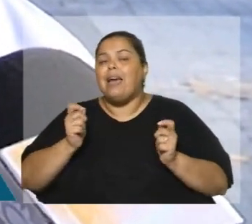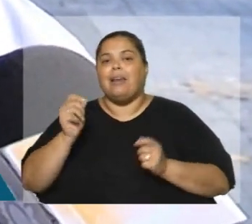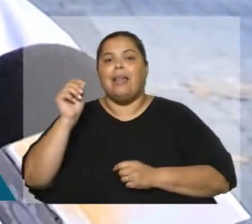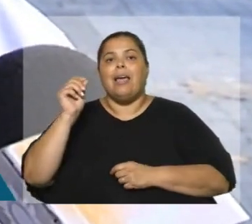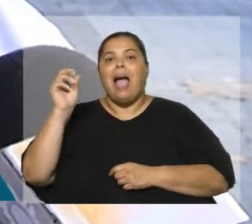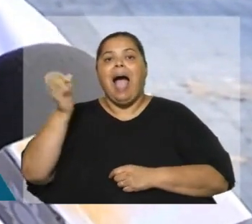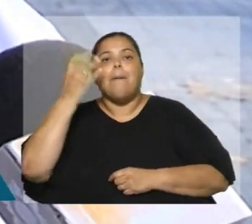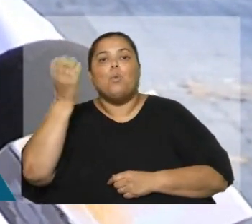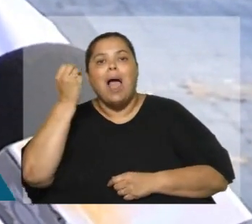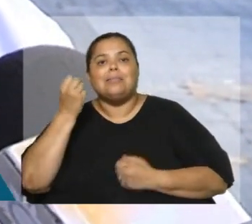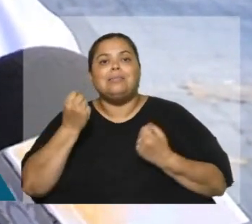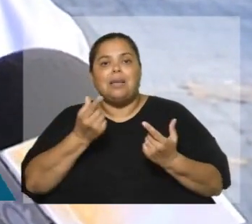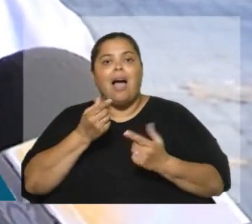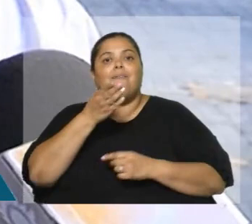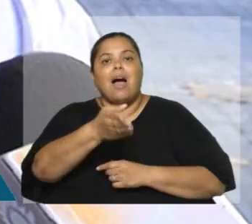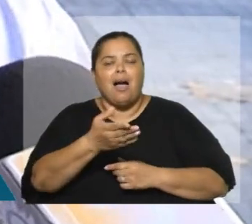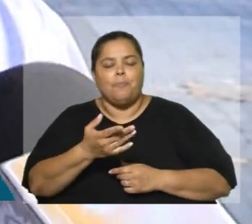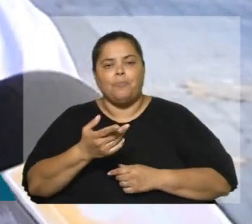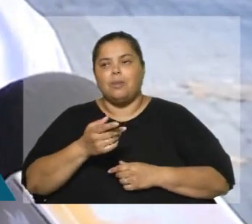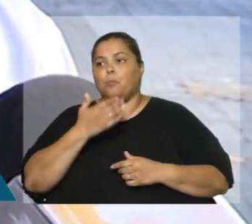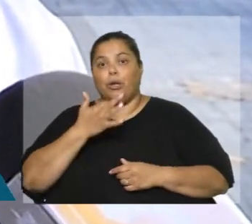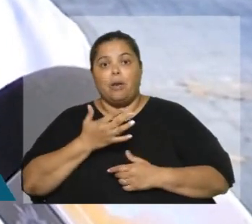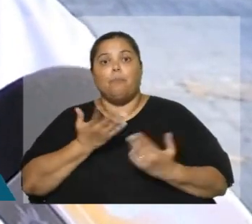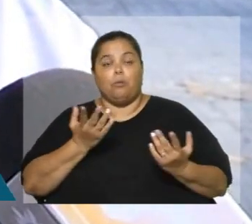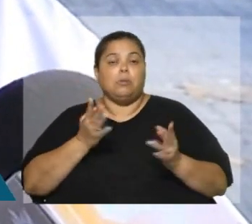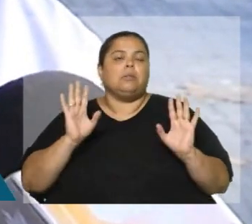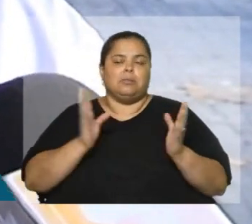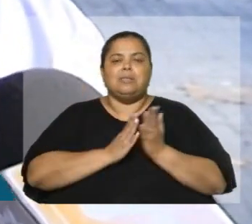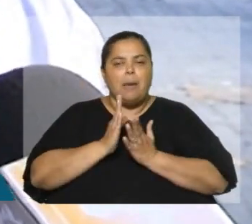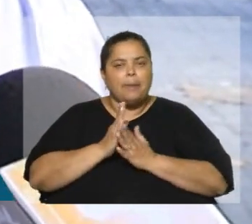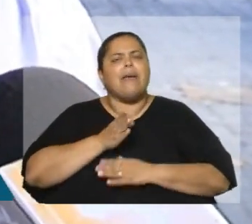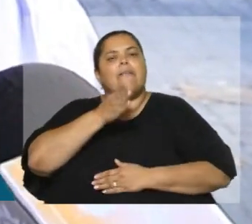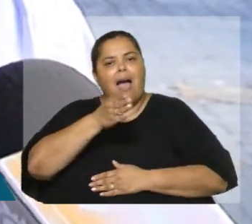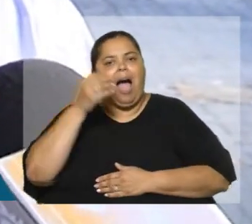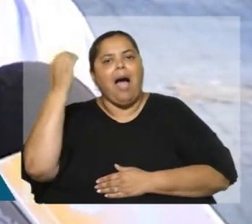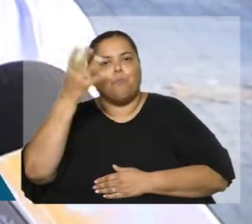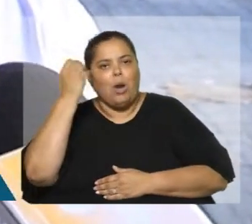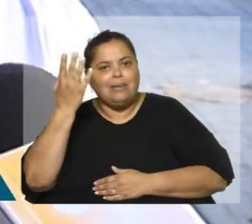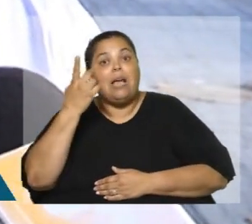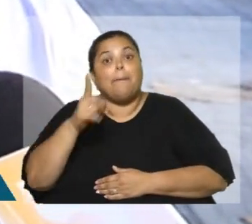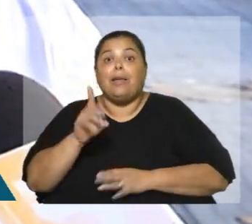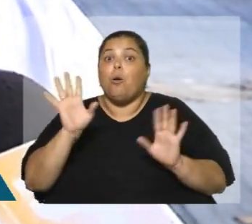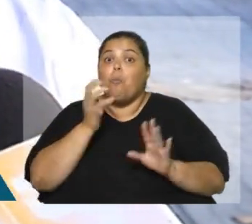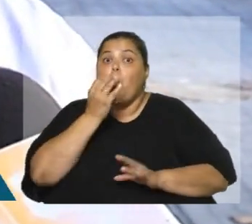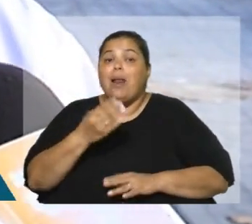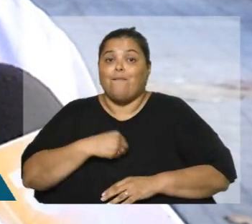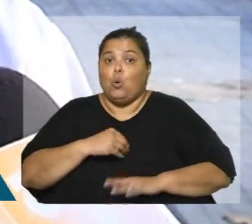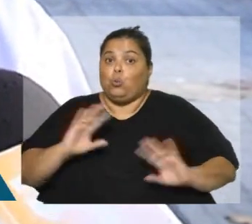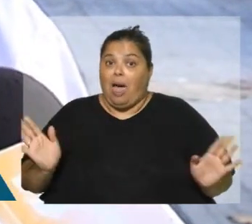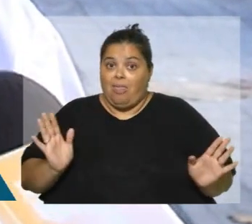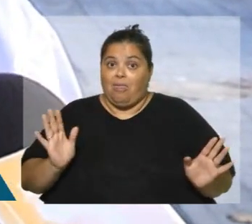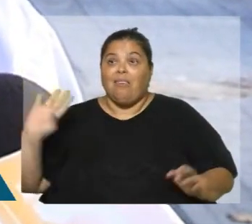prehospitalaria, unidad de emergencia móvil va a cubrir. Claramente se cubren siempre los siniestros, pero se cubren por la buena voluntad de los prestadores del interior.